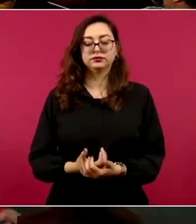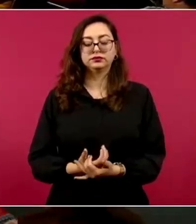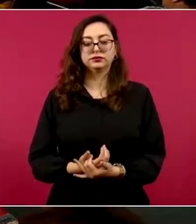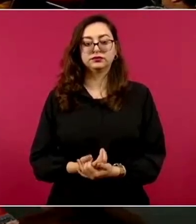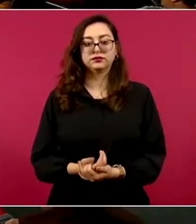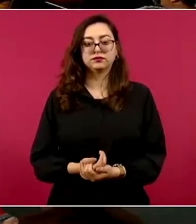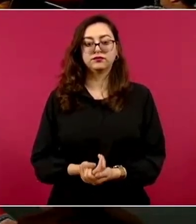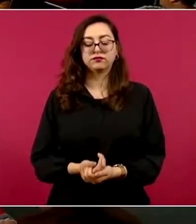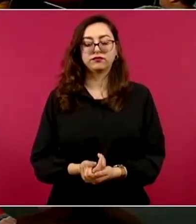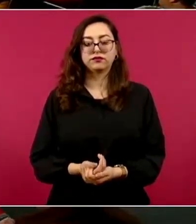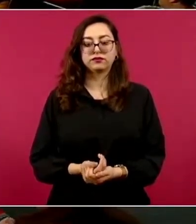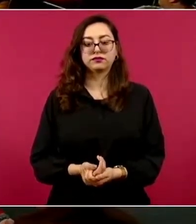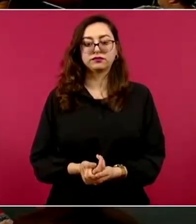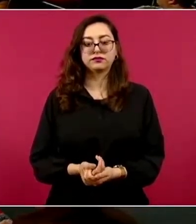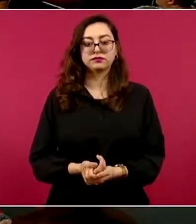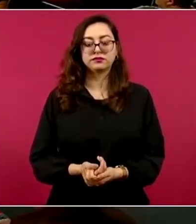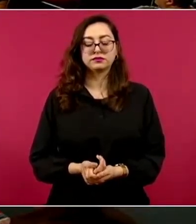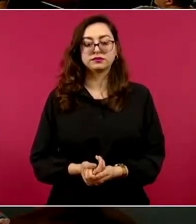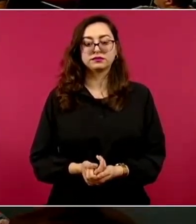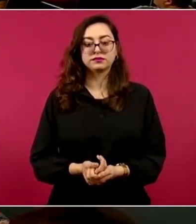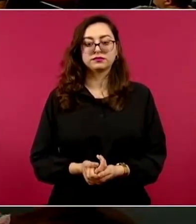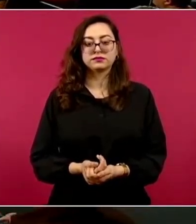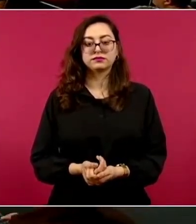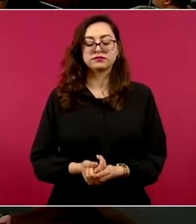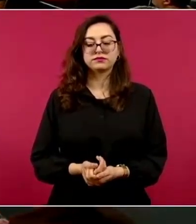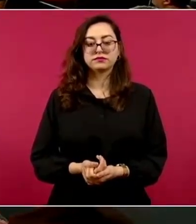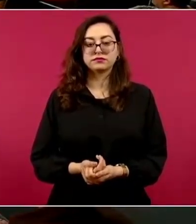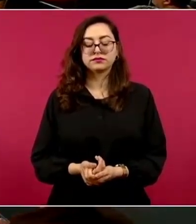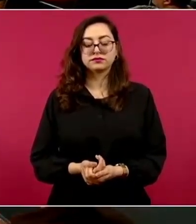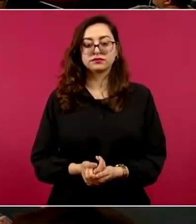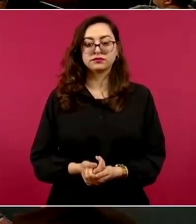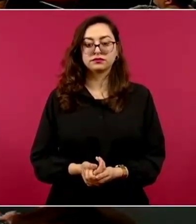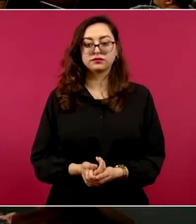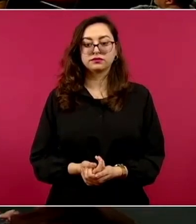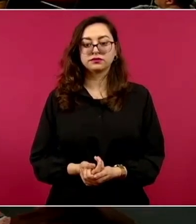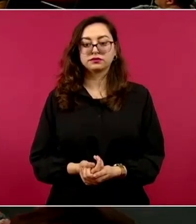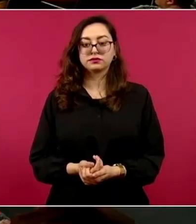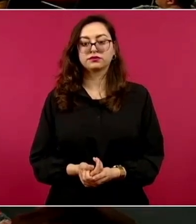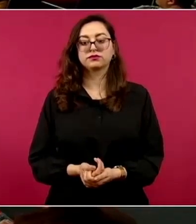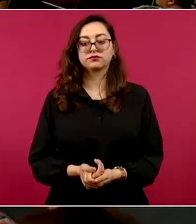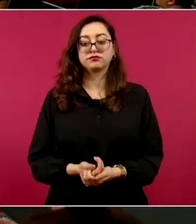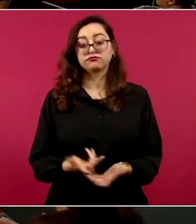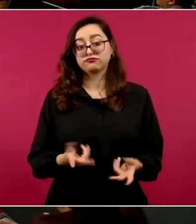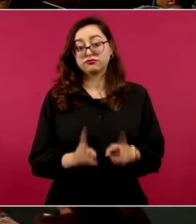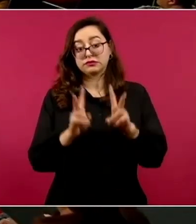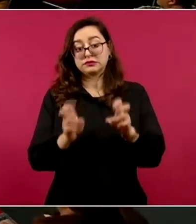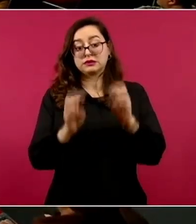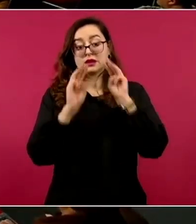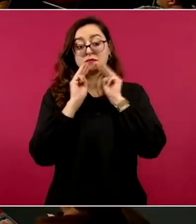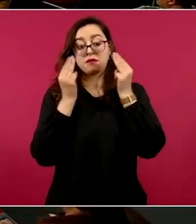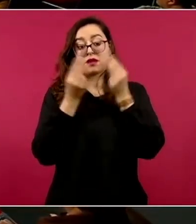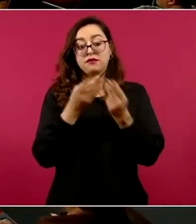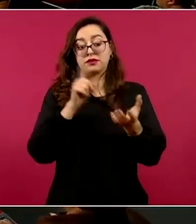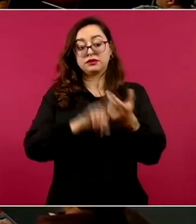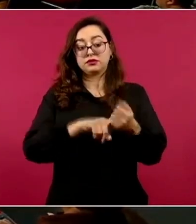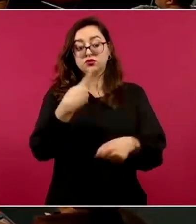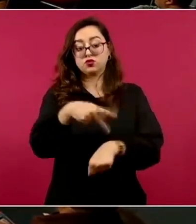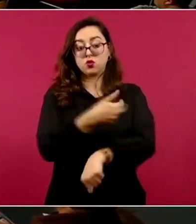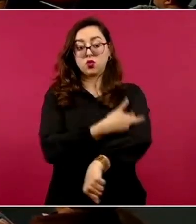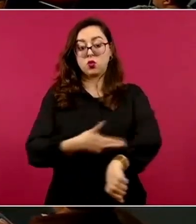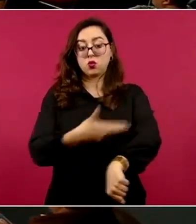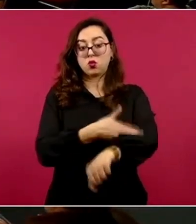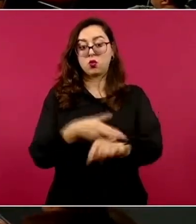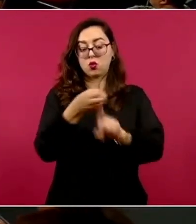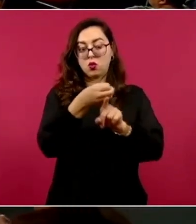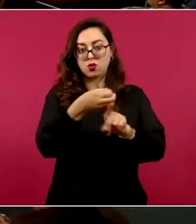En relación a cómo quedan los cárteles, dentro del trabajo